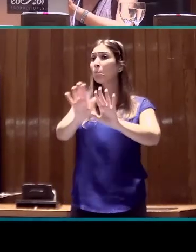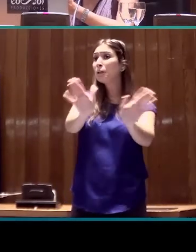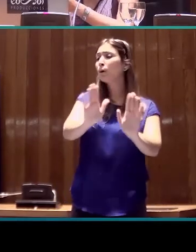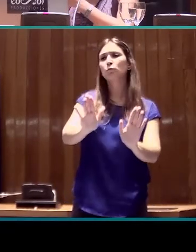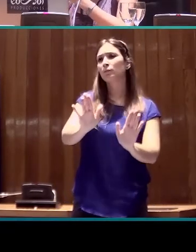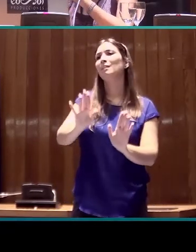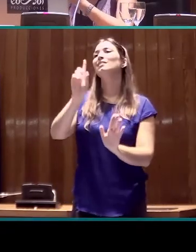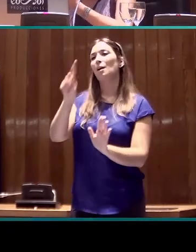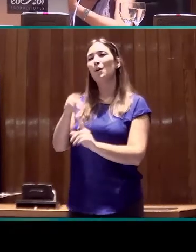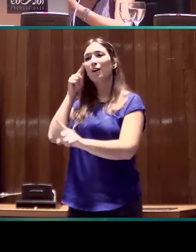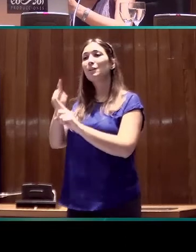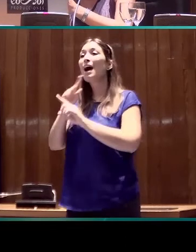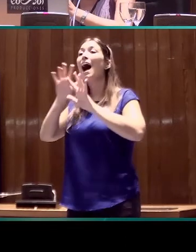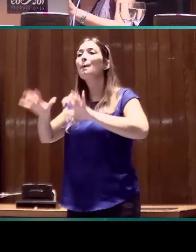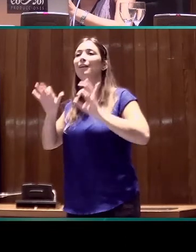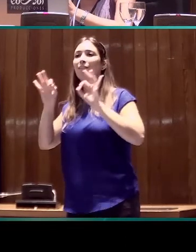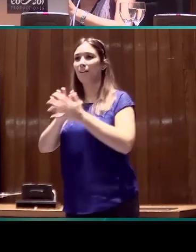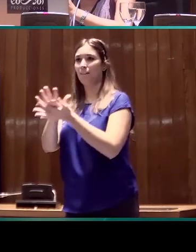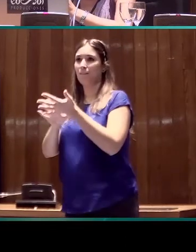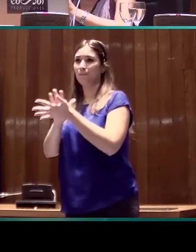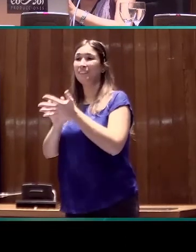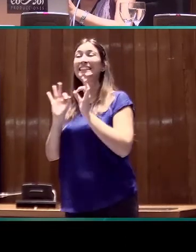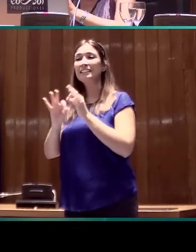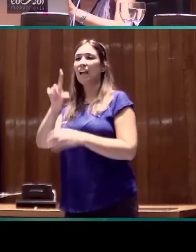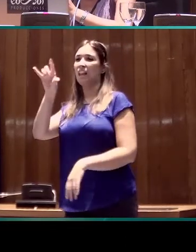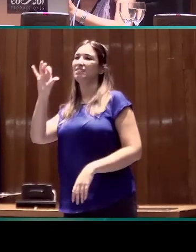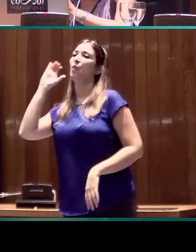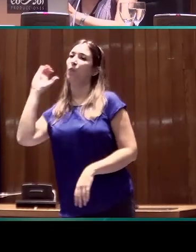sino también en el aprendizaje de la lengua de signos catalana.